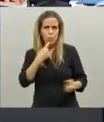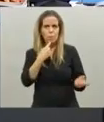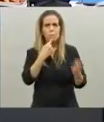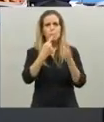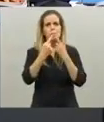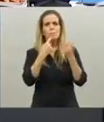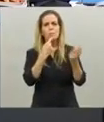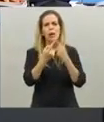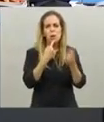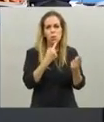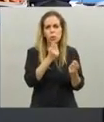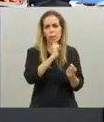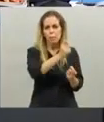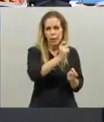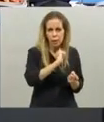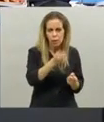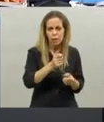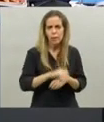hicieran